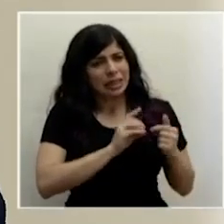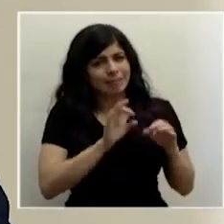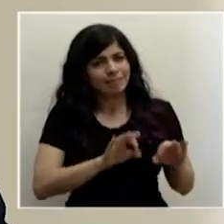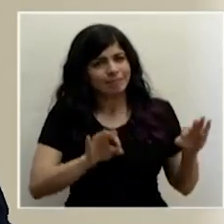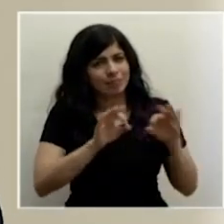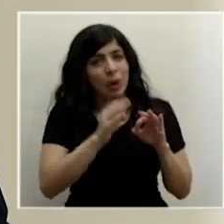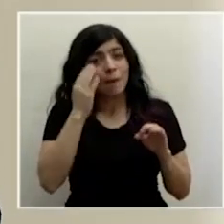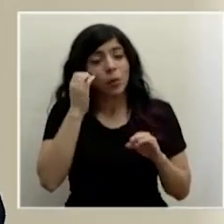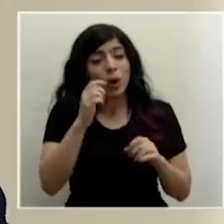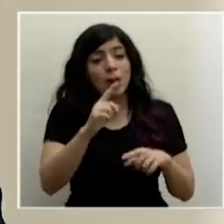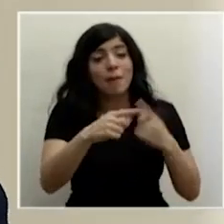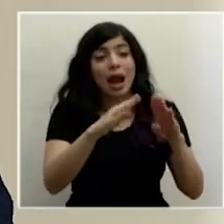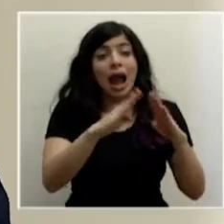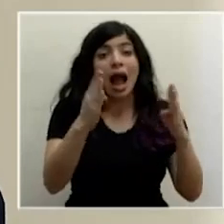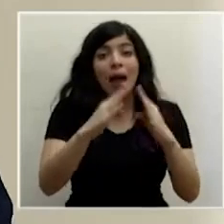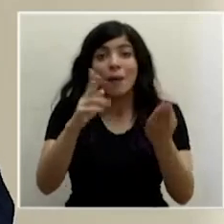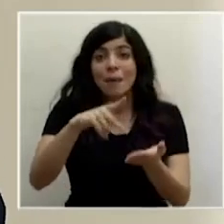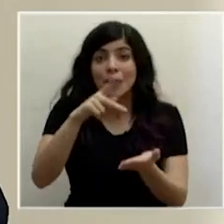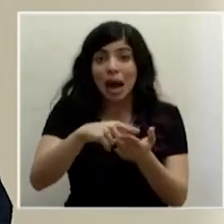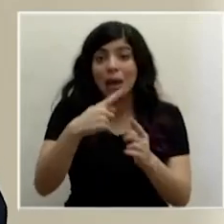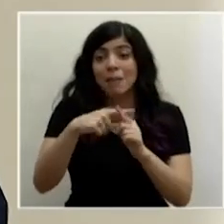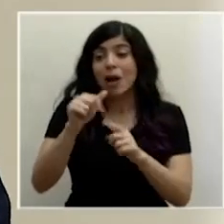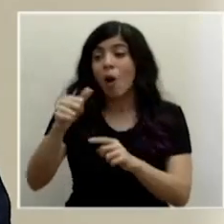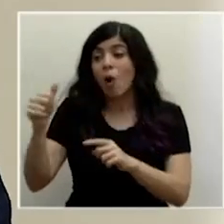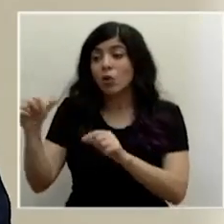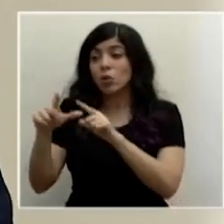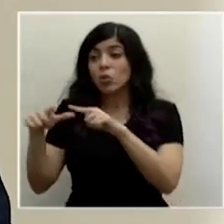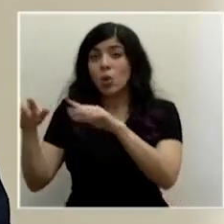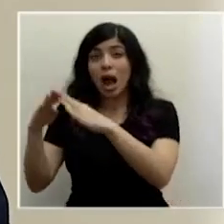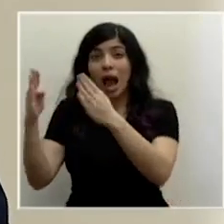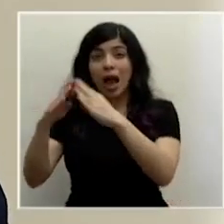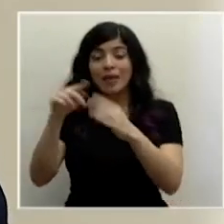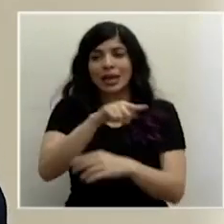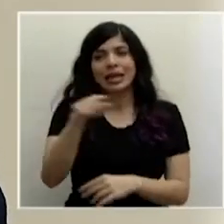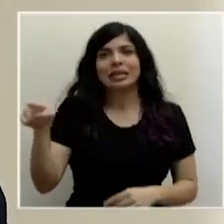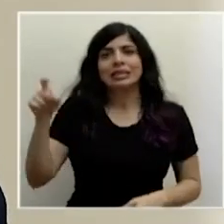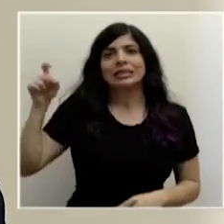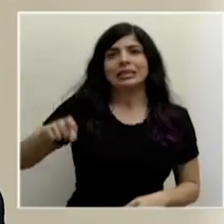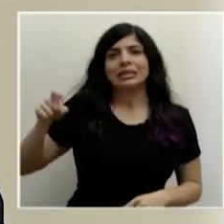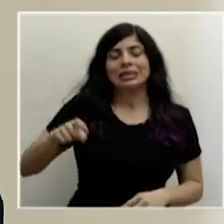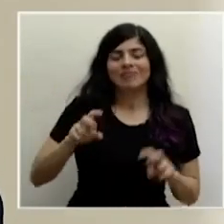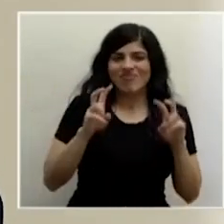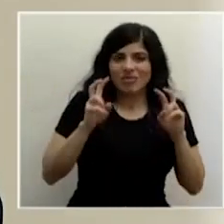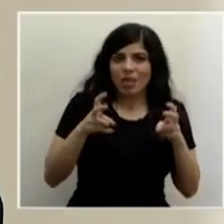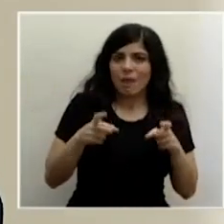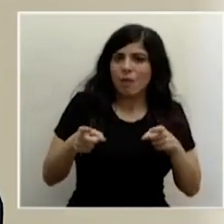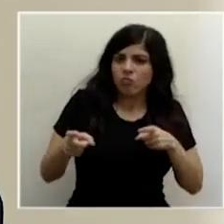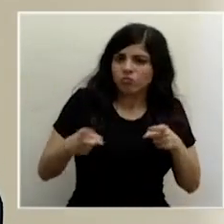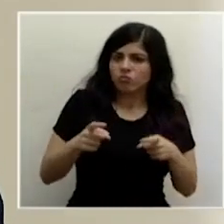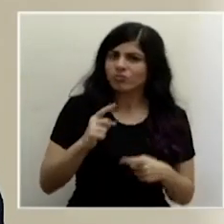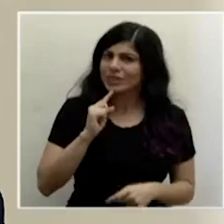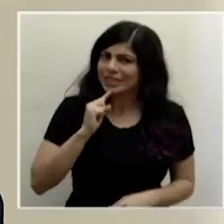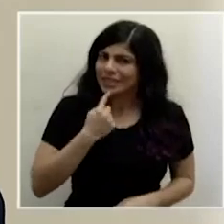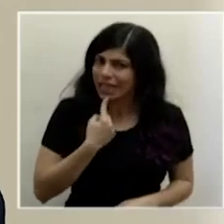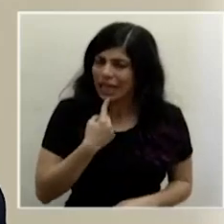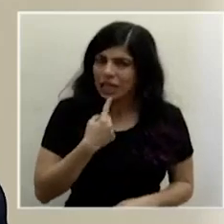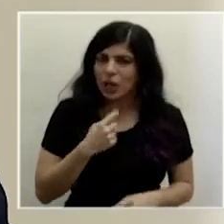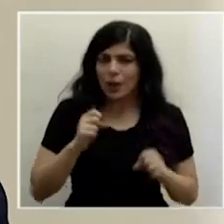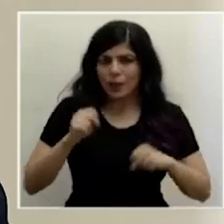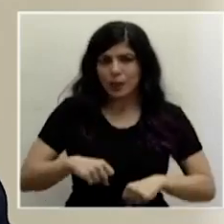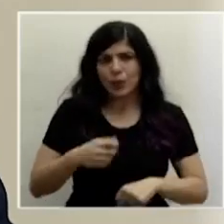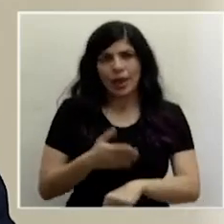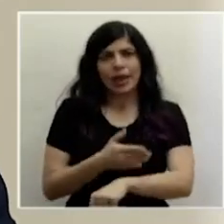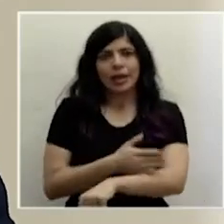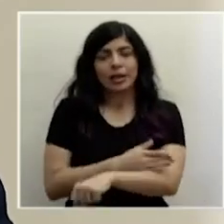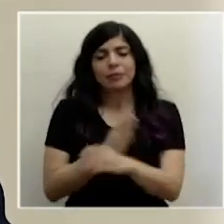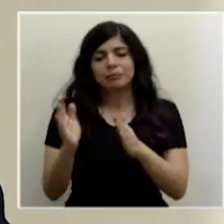esta apertura no solo de los parques sino de otros sectores requiere de que el tema se maneje con muchísima seriedad y que podamos avanzar.